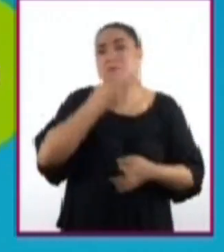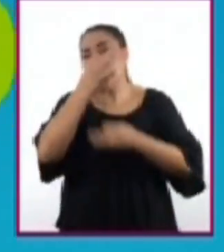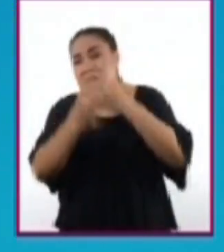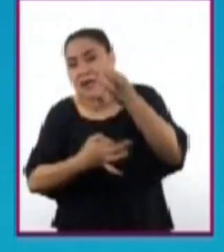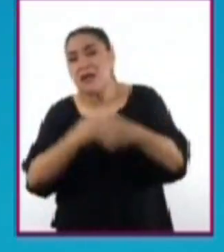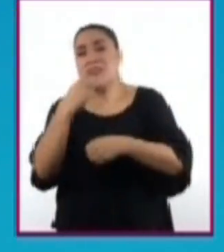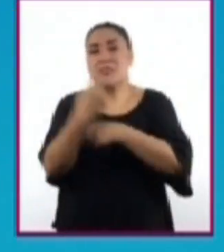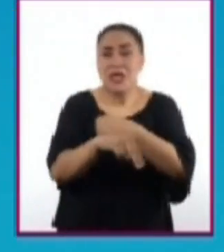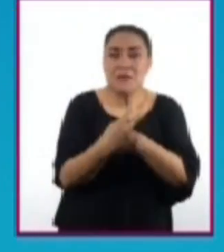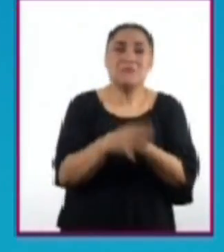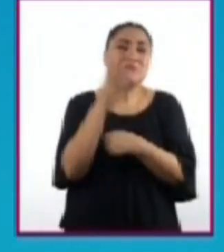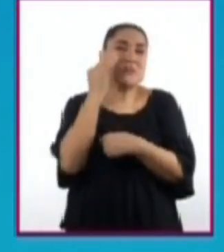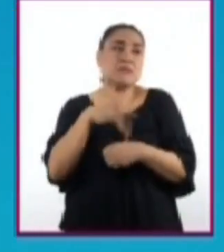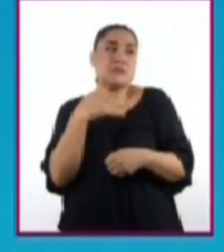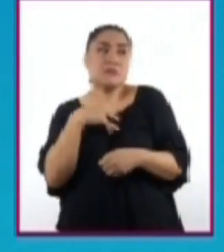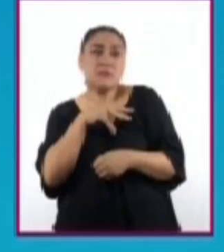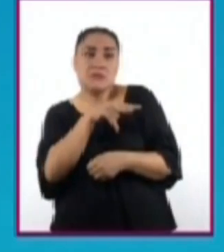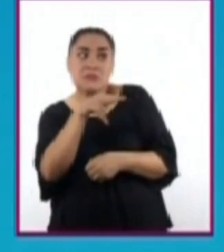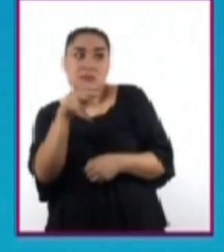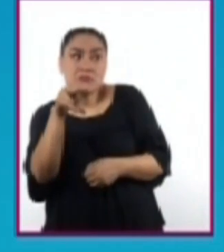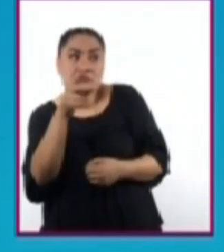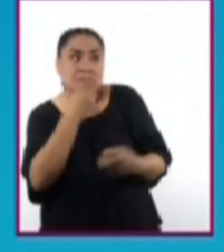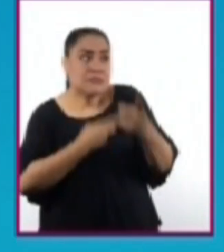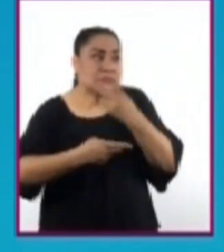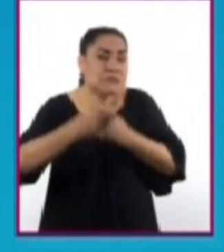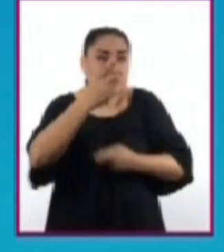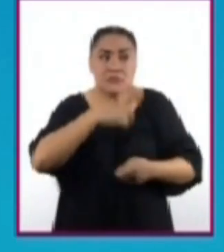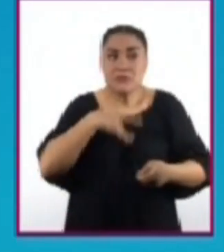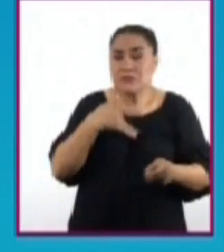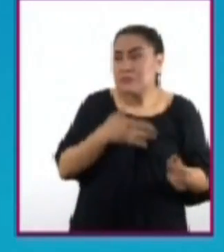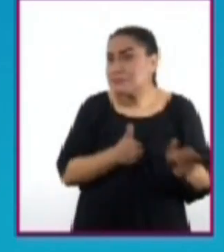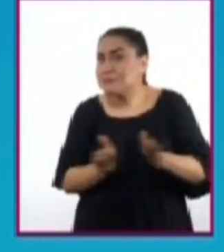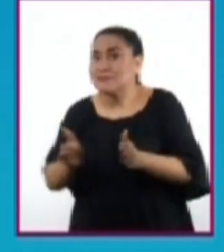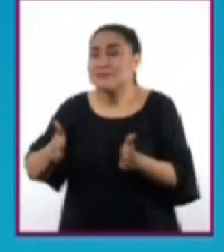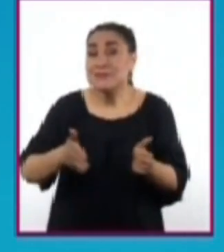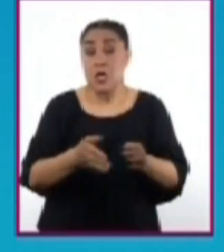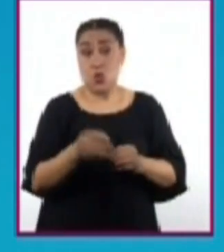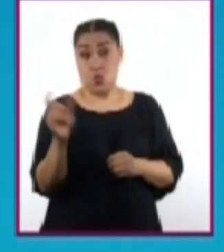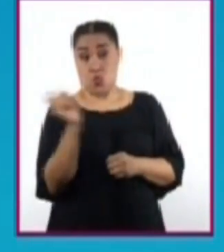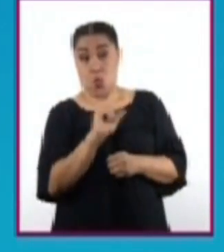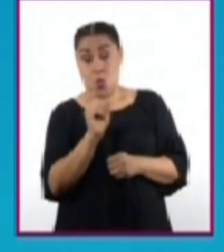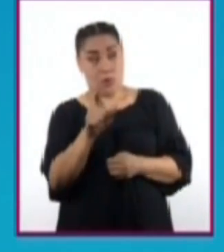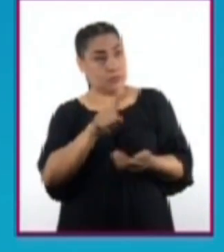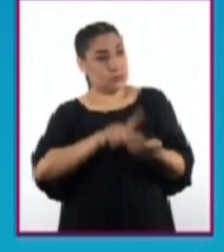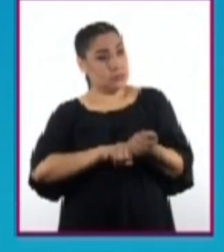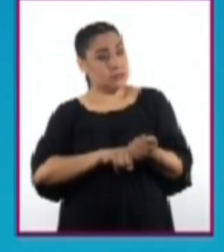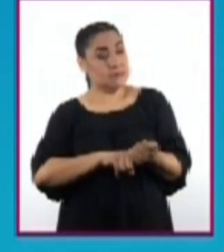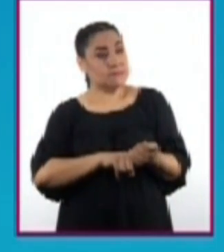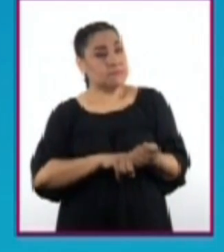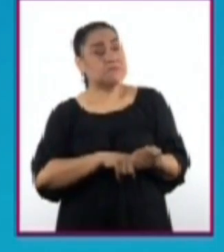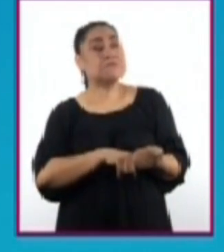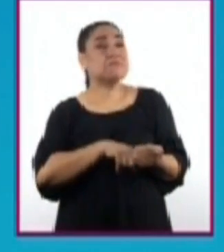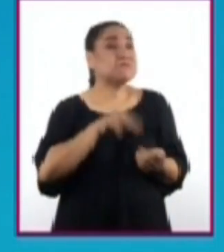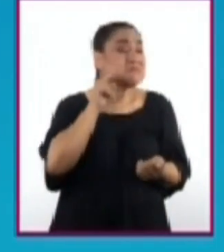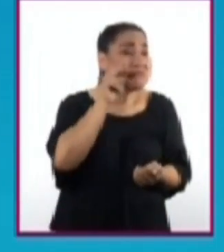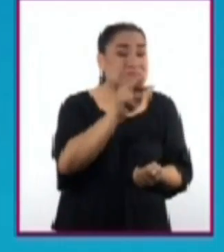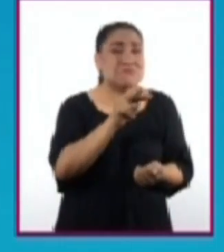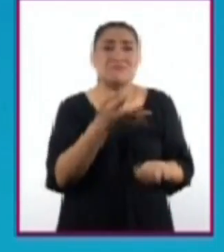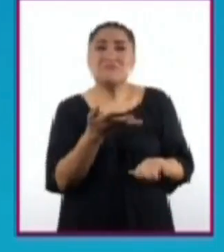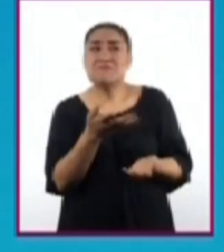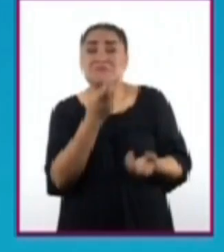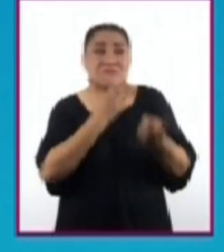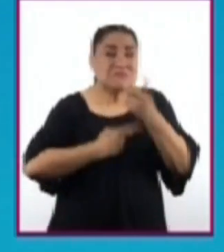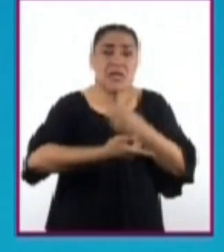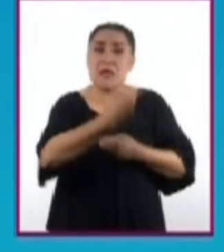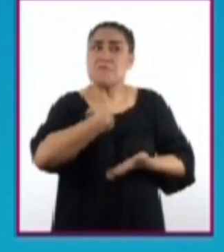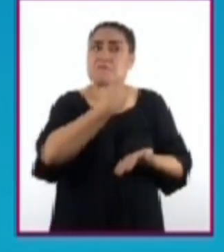influir en la dirección de lo que decides. Cuando tomas estas decisiones de manera inconsciente e irreflexiva, respondiendo a